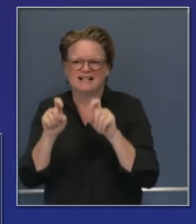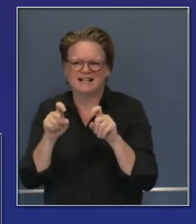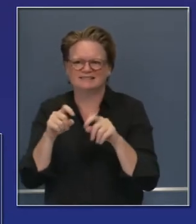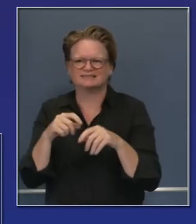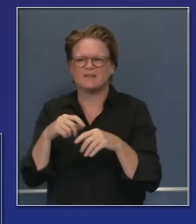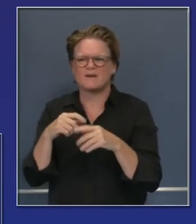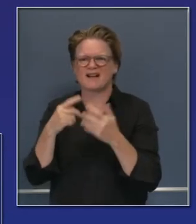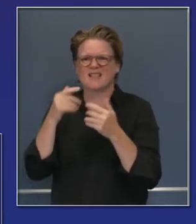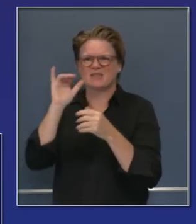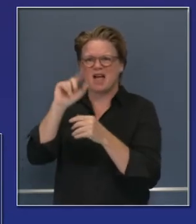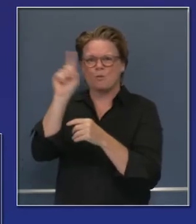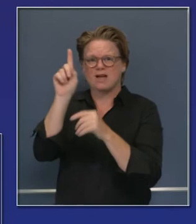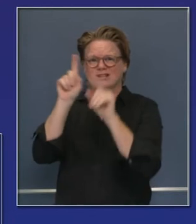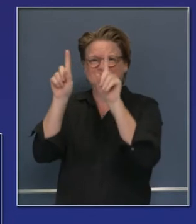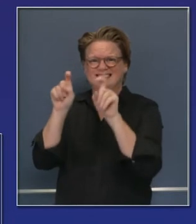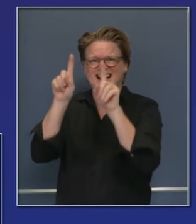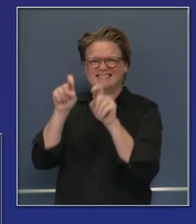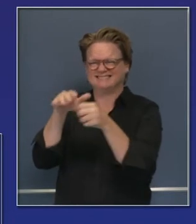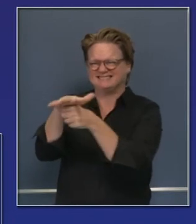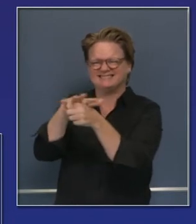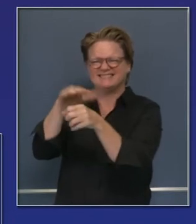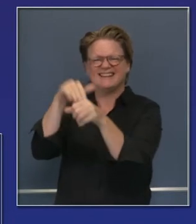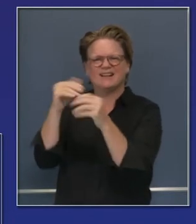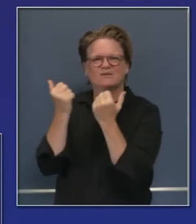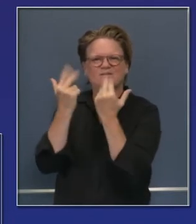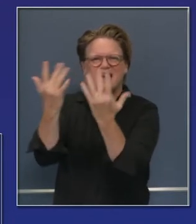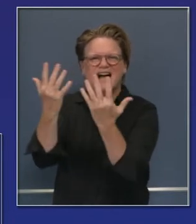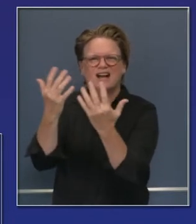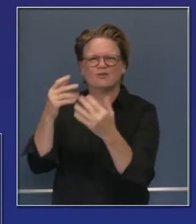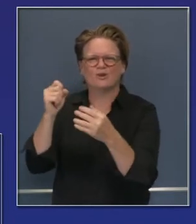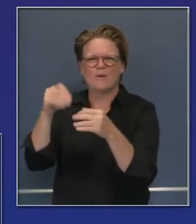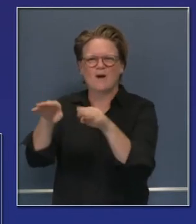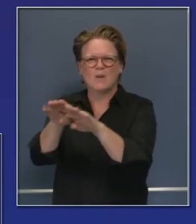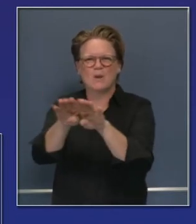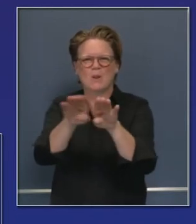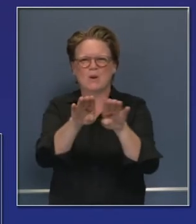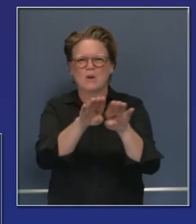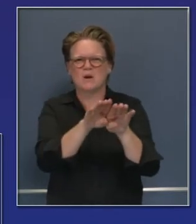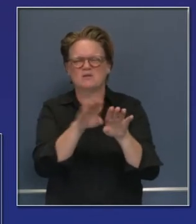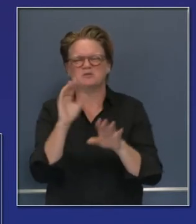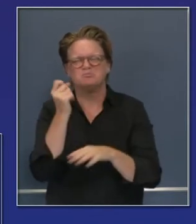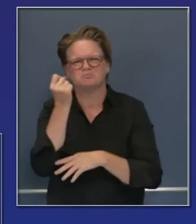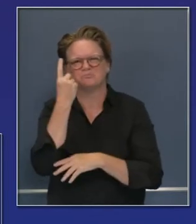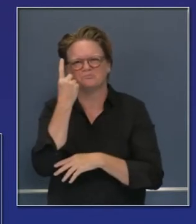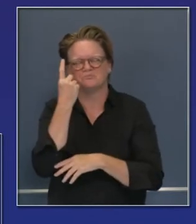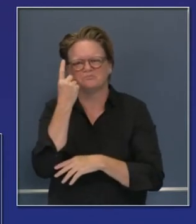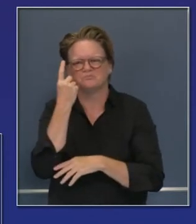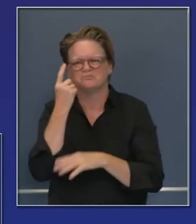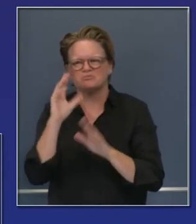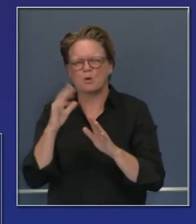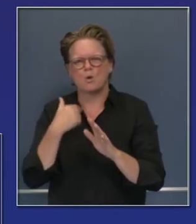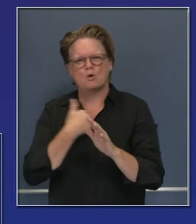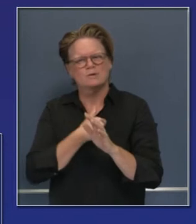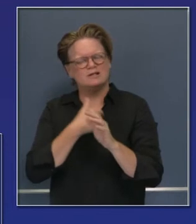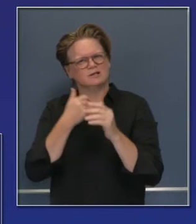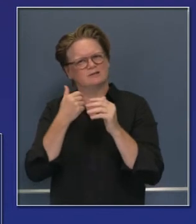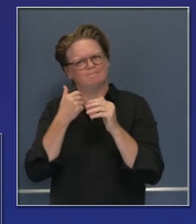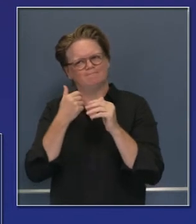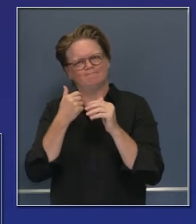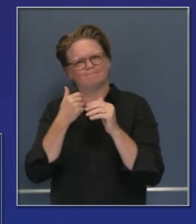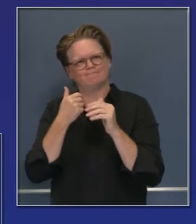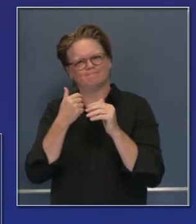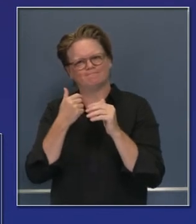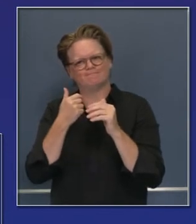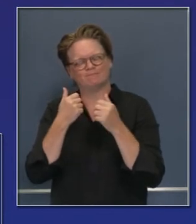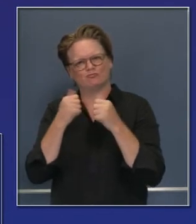el lunes mencioné que había unas once puntos donde ha bajado el número y pues ahora tenemos